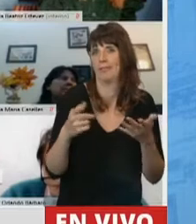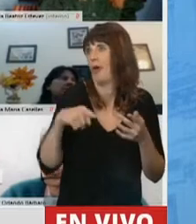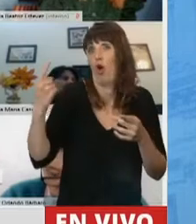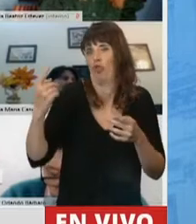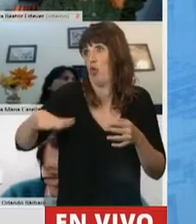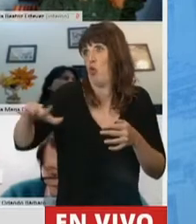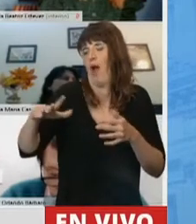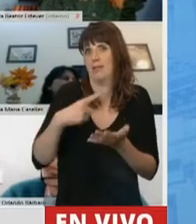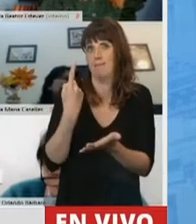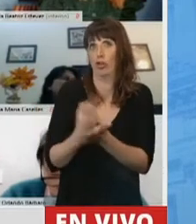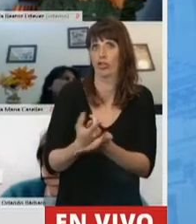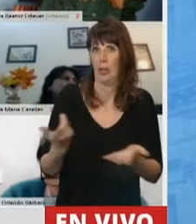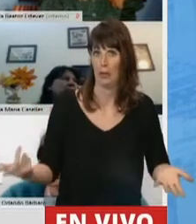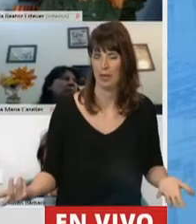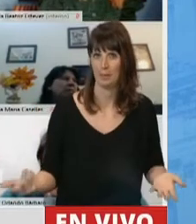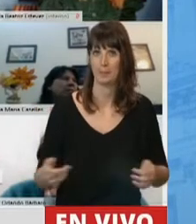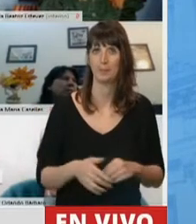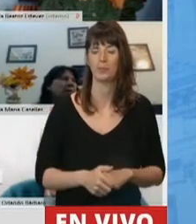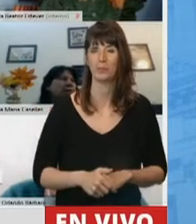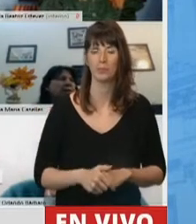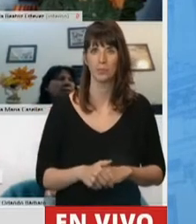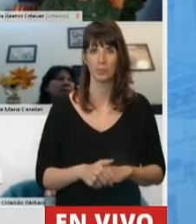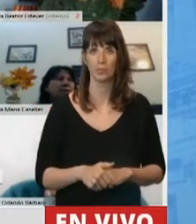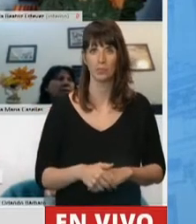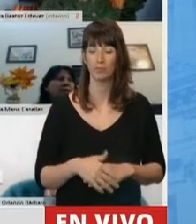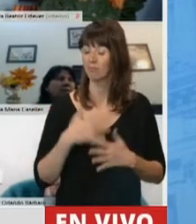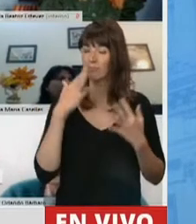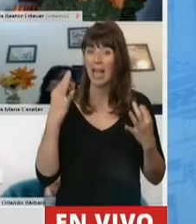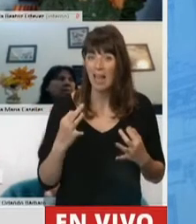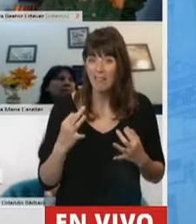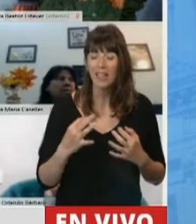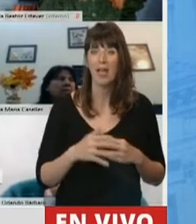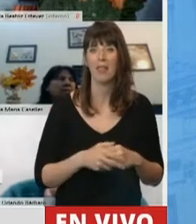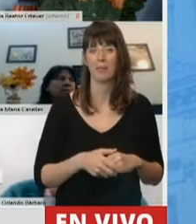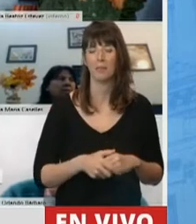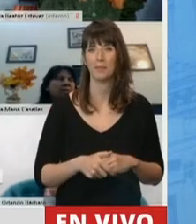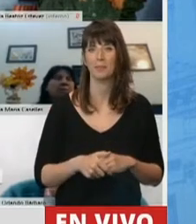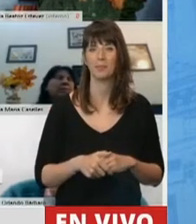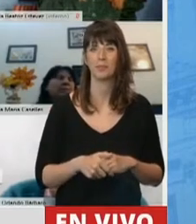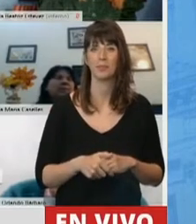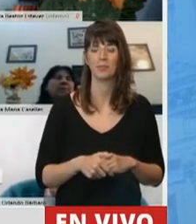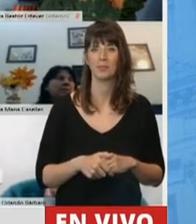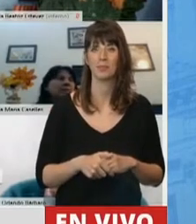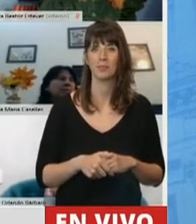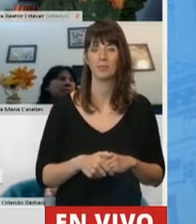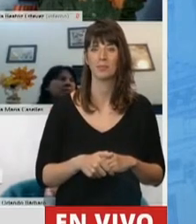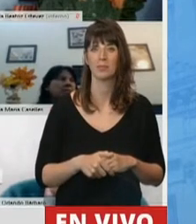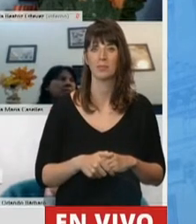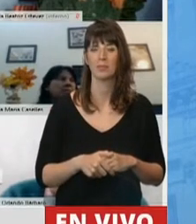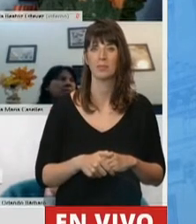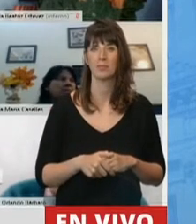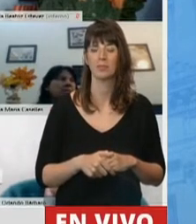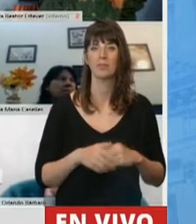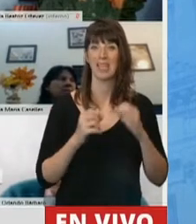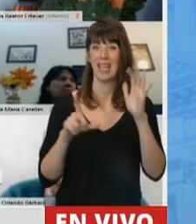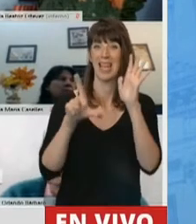compañeros del Congreso? La verdad que hacer de trasladar la